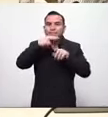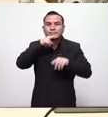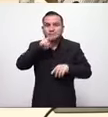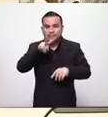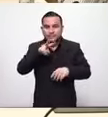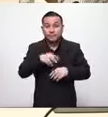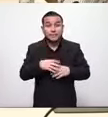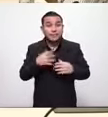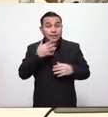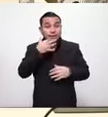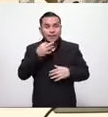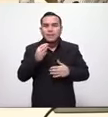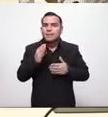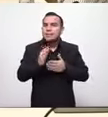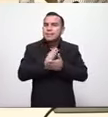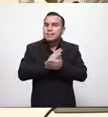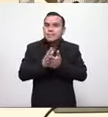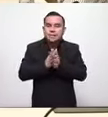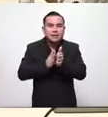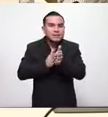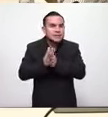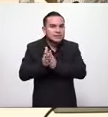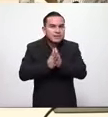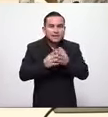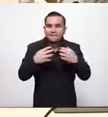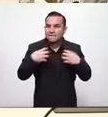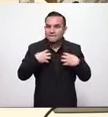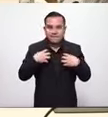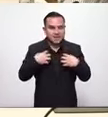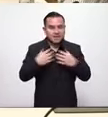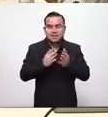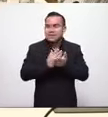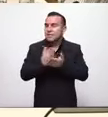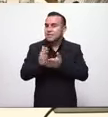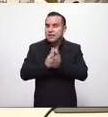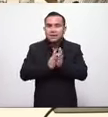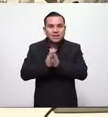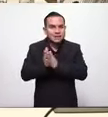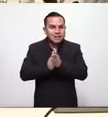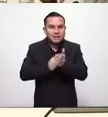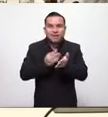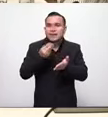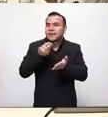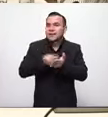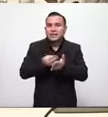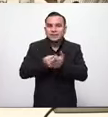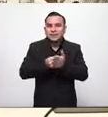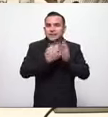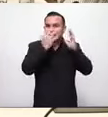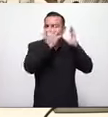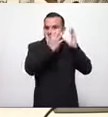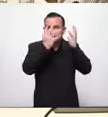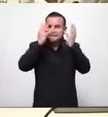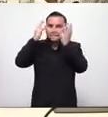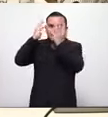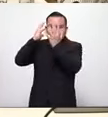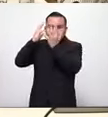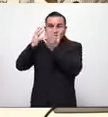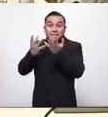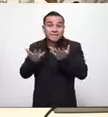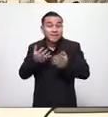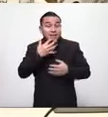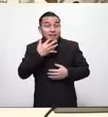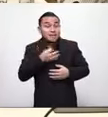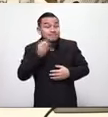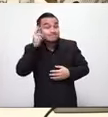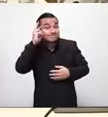no hay interés en la vida no hay interés en la reactivación económica y